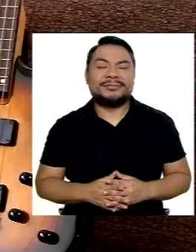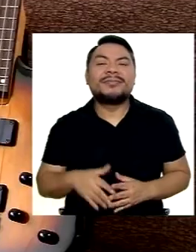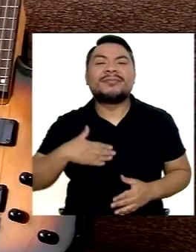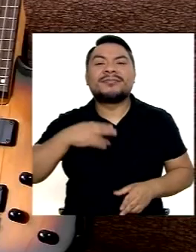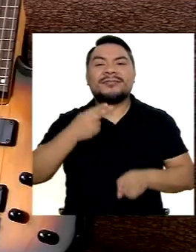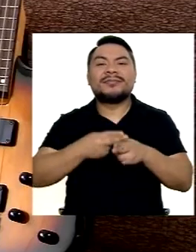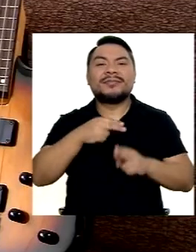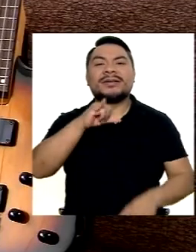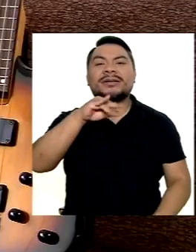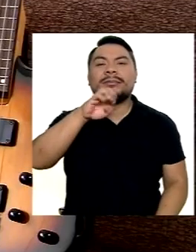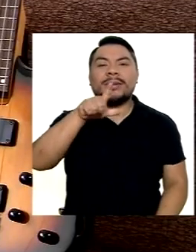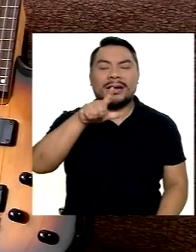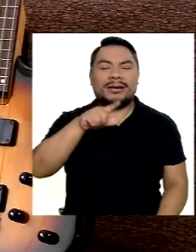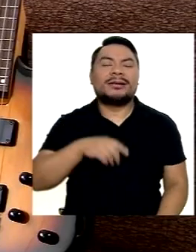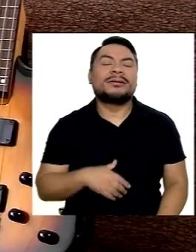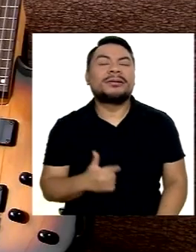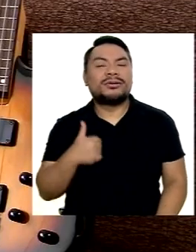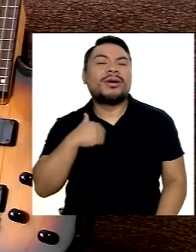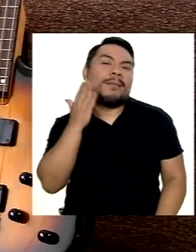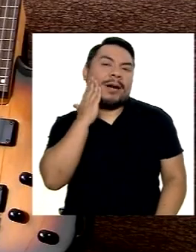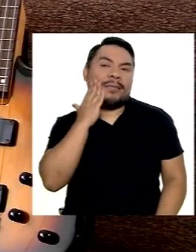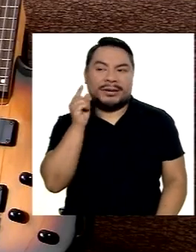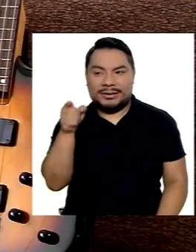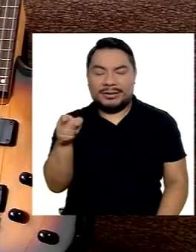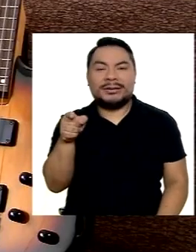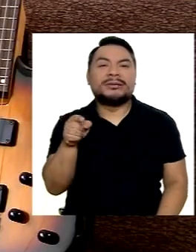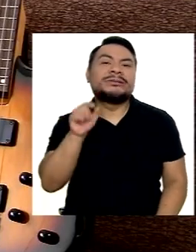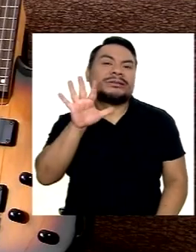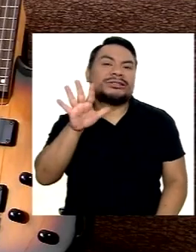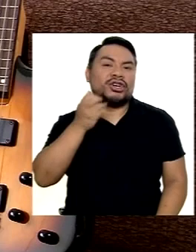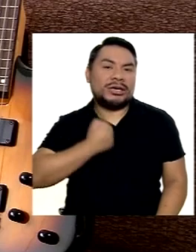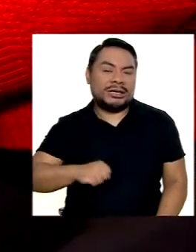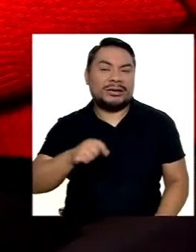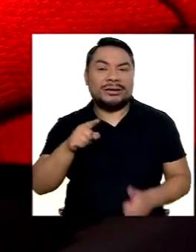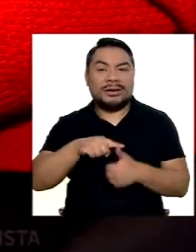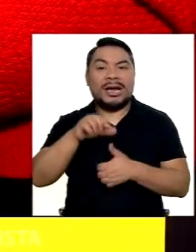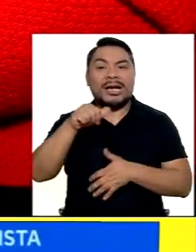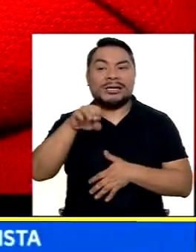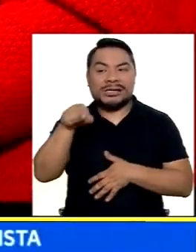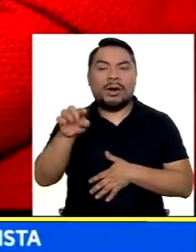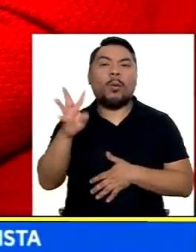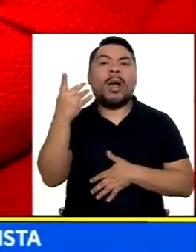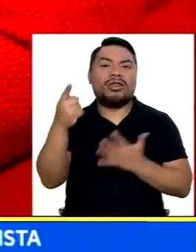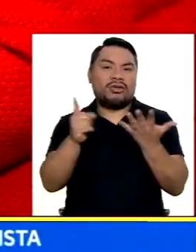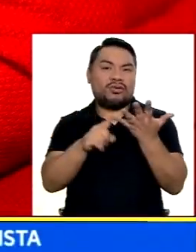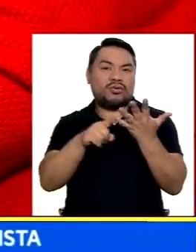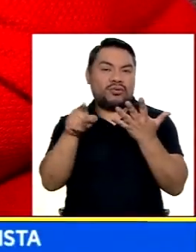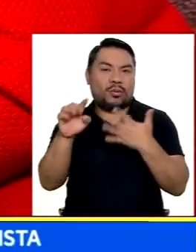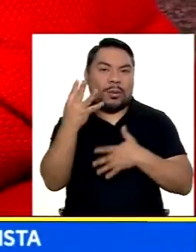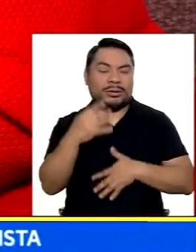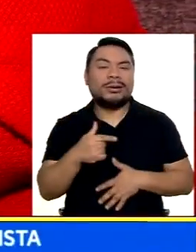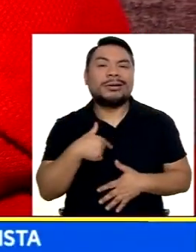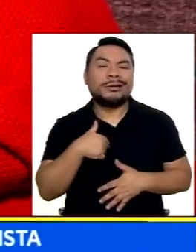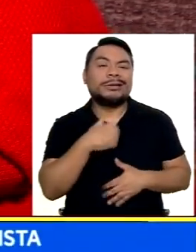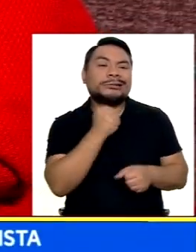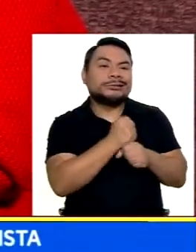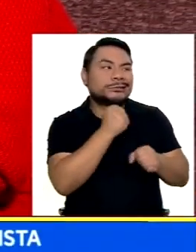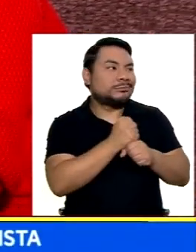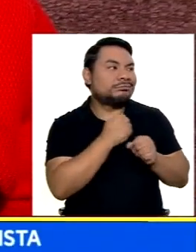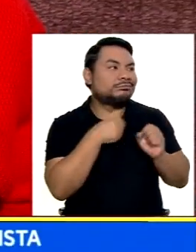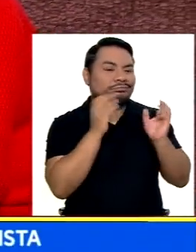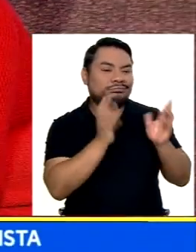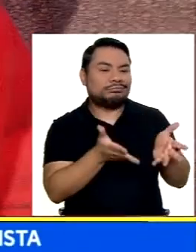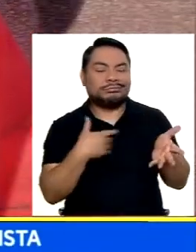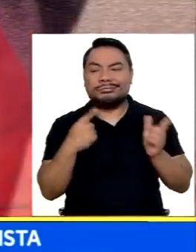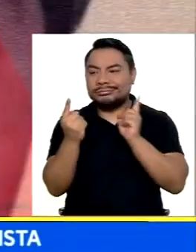Mi nombre es Isabel López Soy mamá De 5 hijos Ángel es el cuarto de ellos Dejé mi trabajo Por